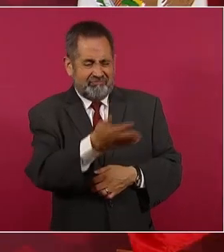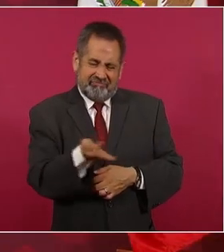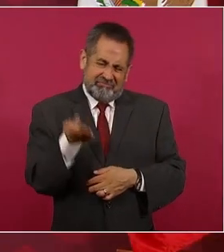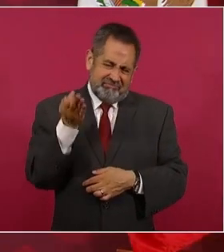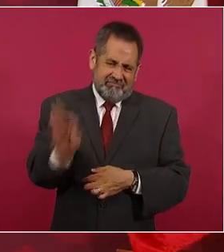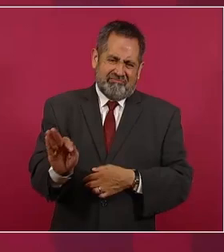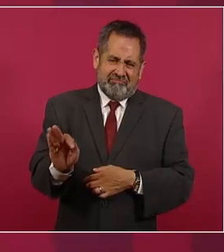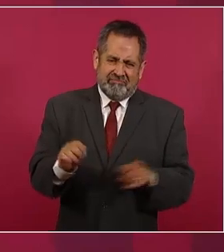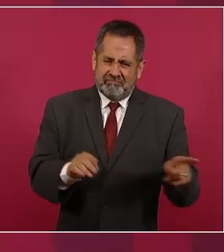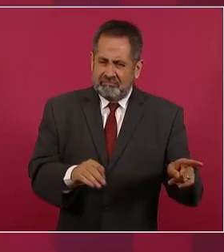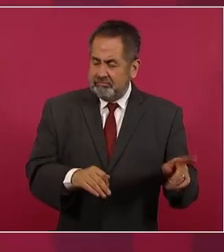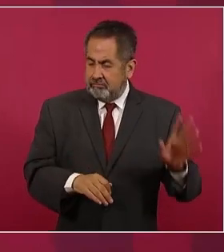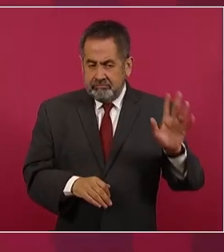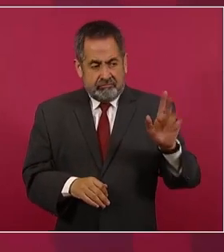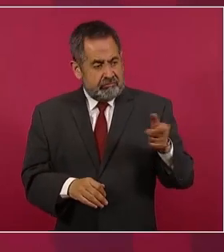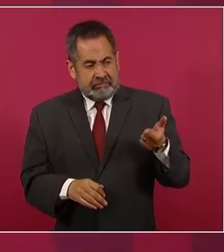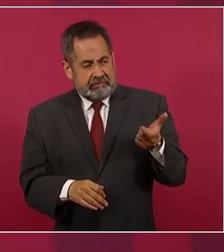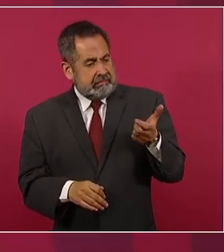¿Cuántas veces?